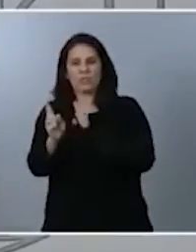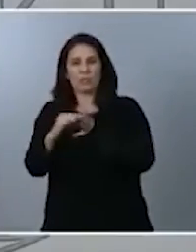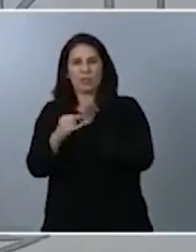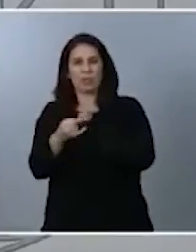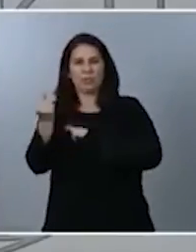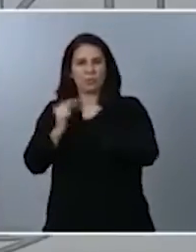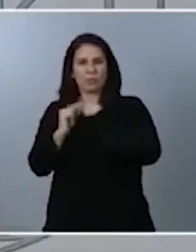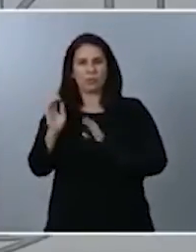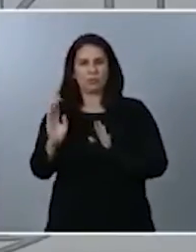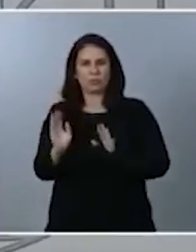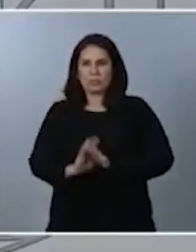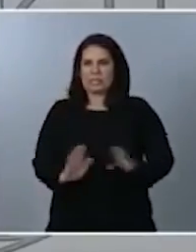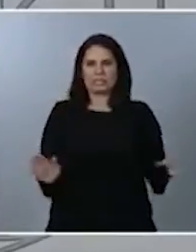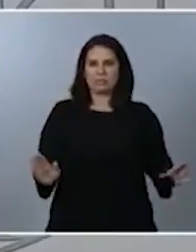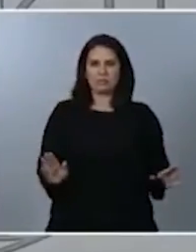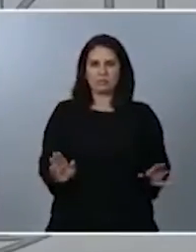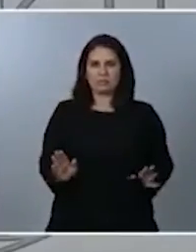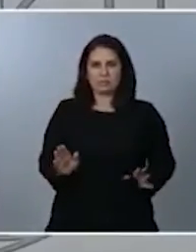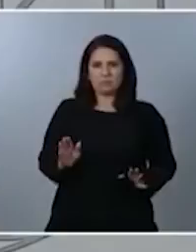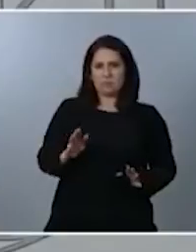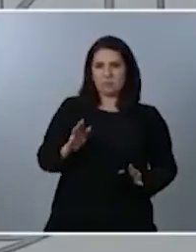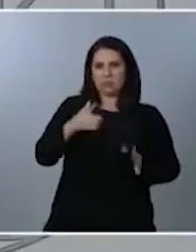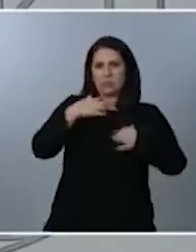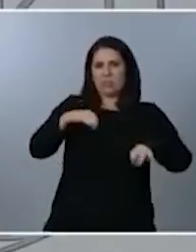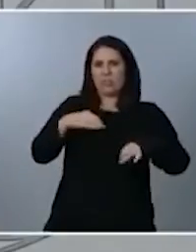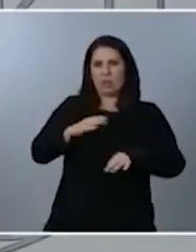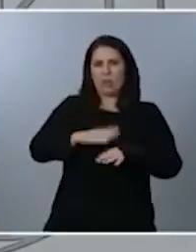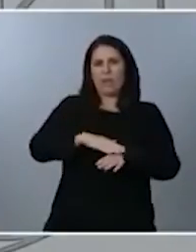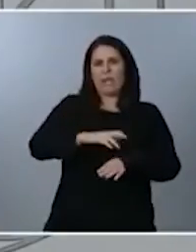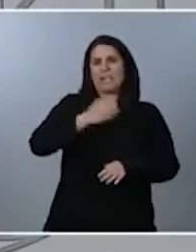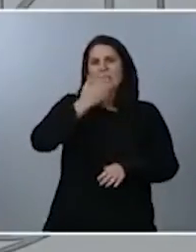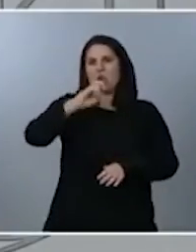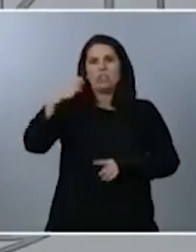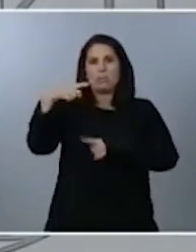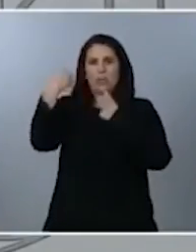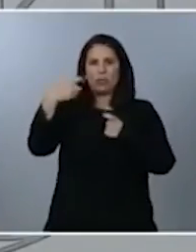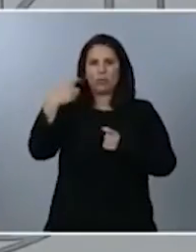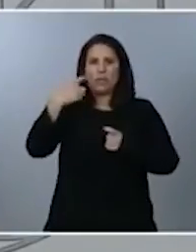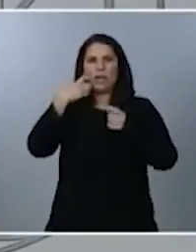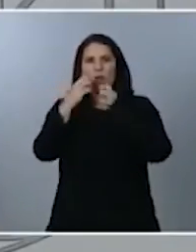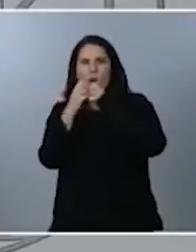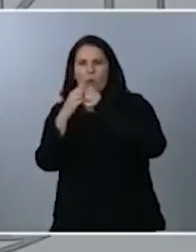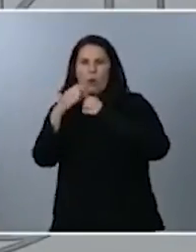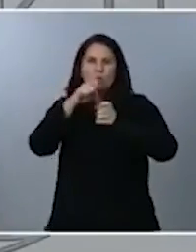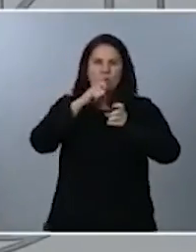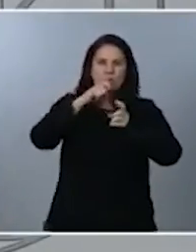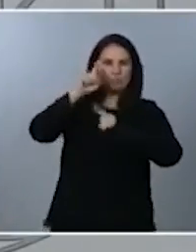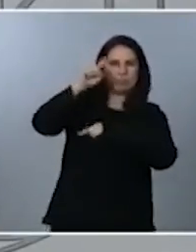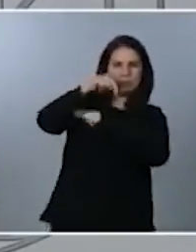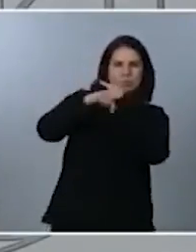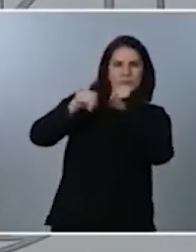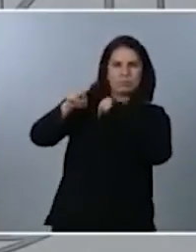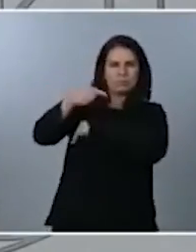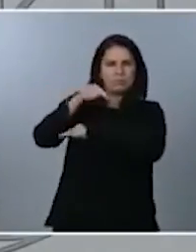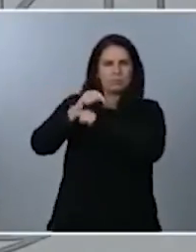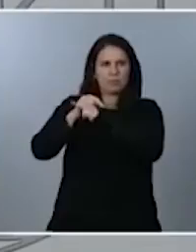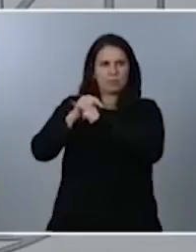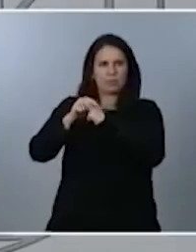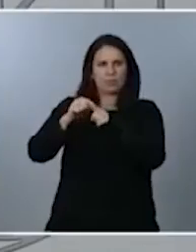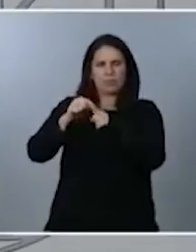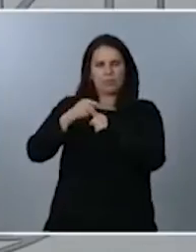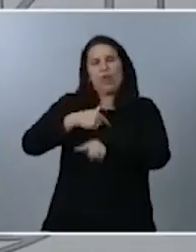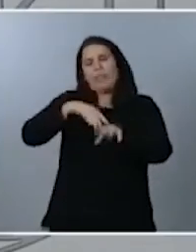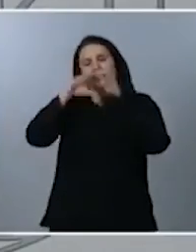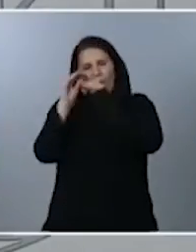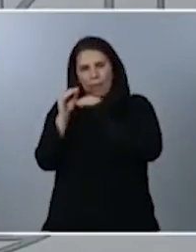cara a esa pregunta o a cualquier otra respecto a todas las especulaciones que a veces ocurren en el entorno que yo comprendo que son de